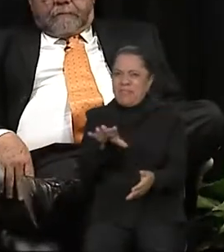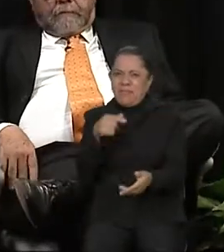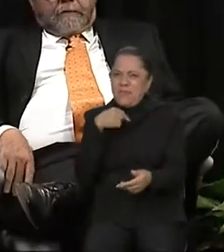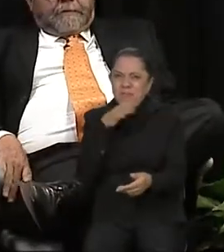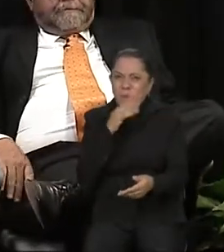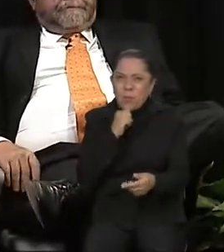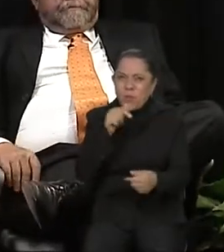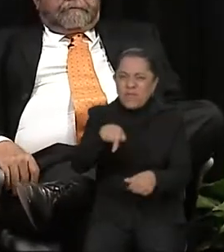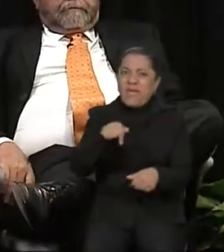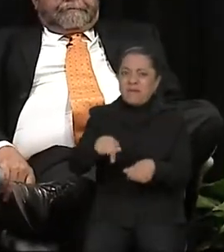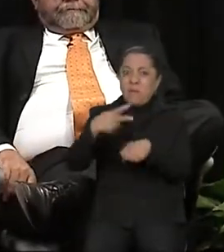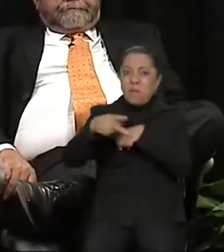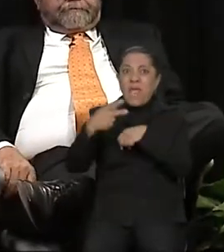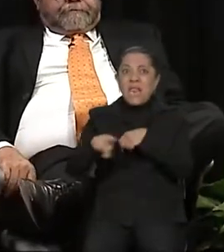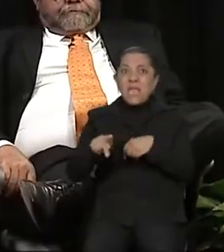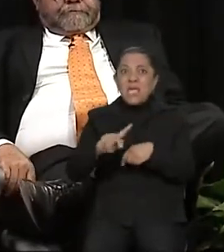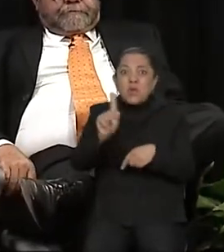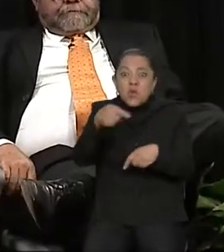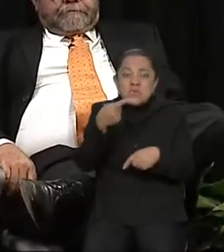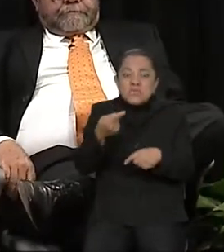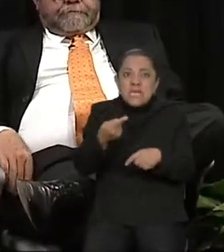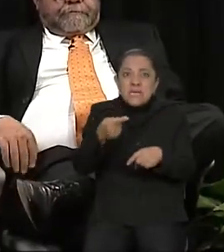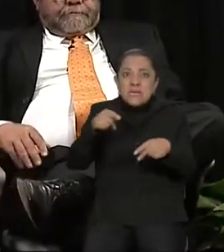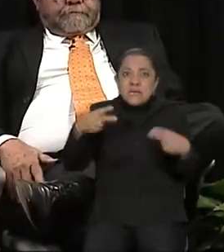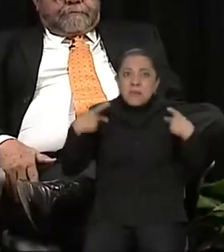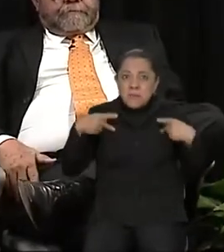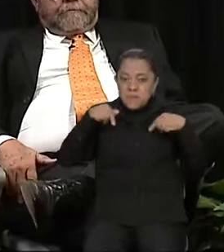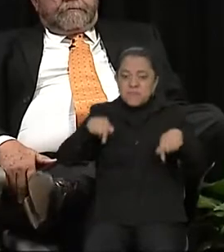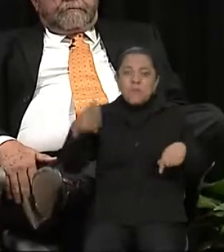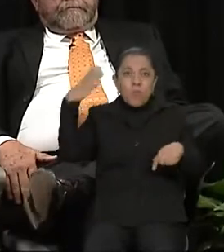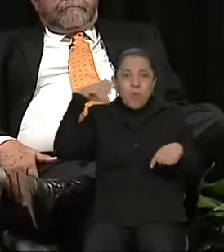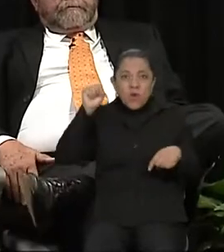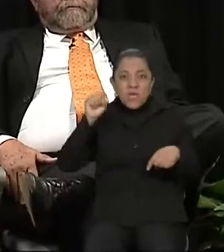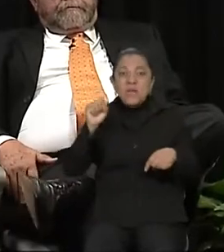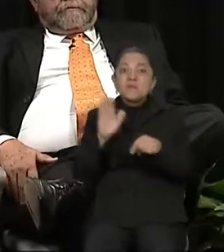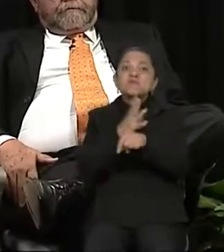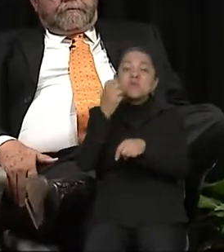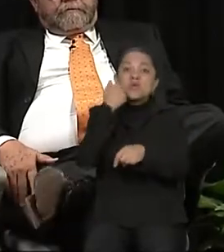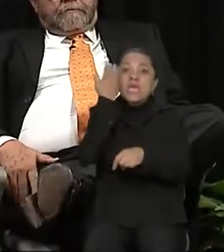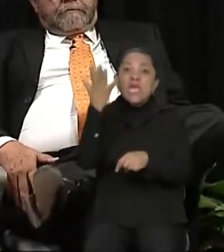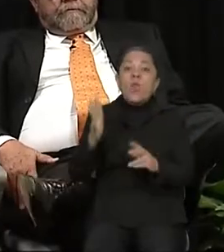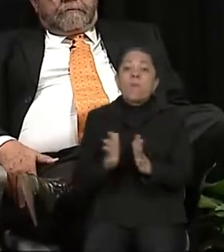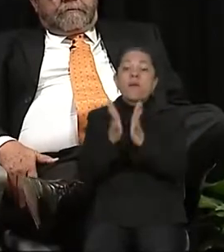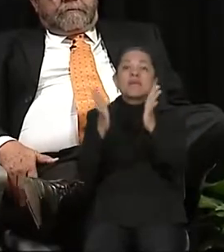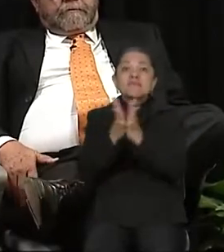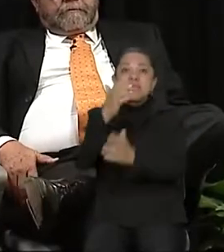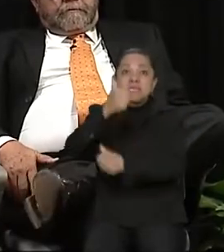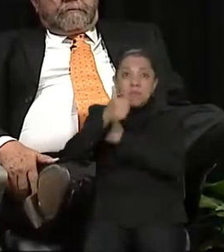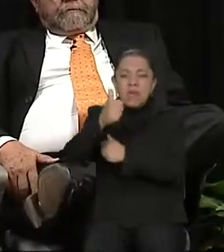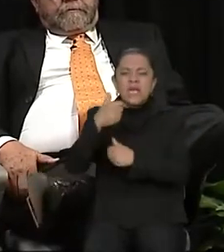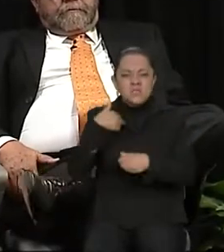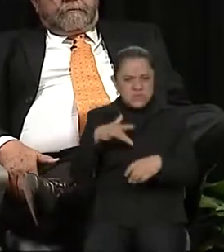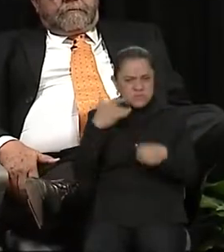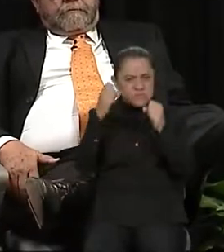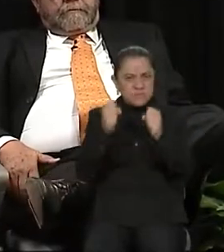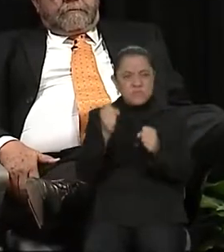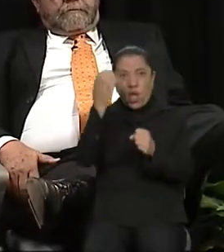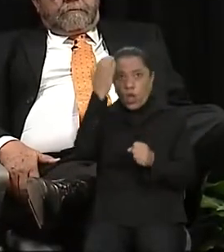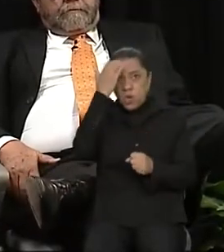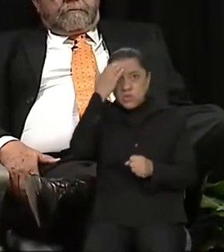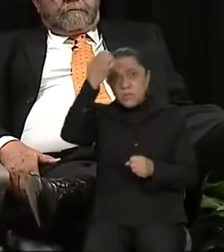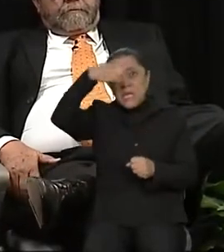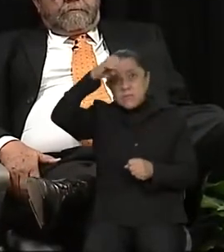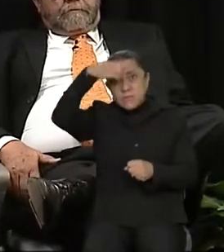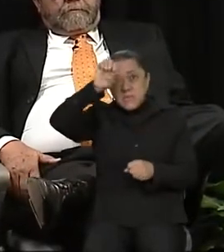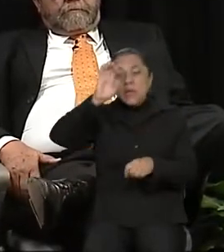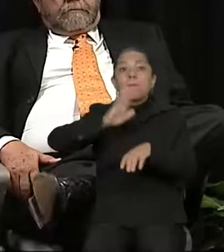del Estado de Morelos. Es por eso que hoy quiero participar, porque estoy convencida que con el conocimiento, la experiencia, pero sobre todo con